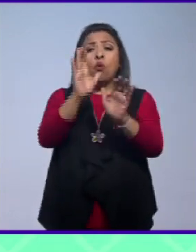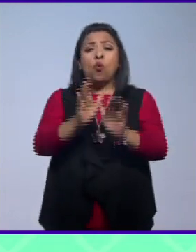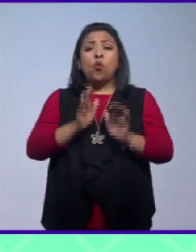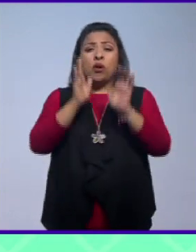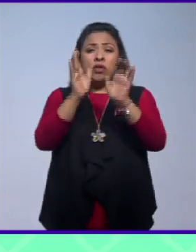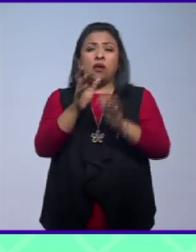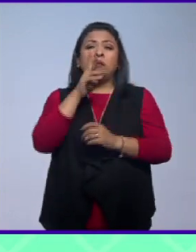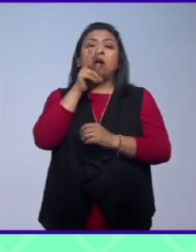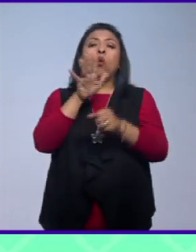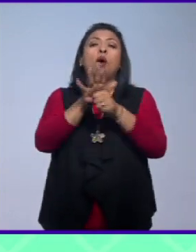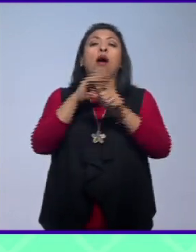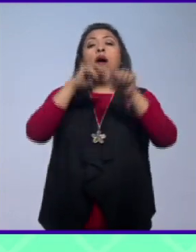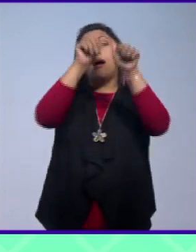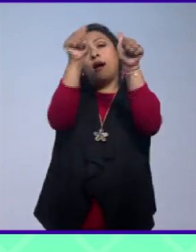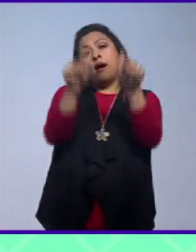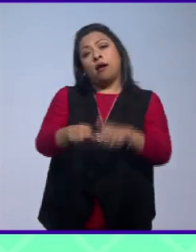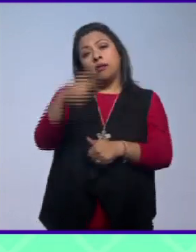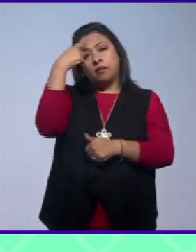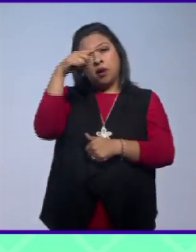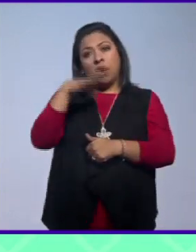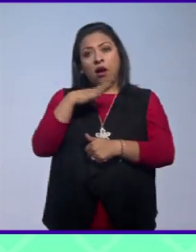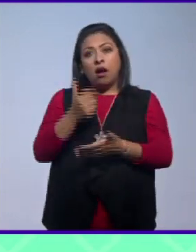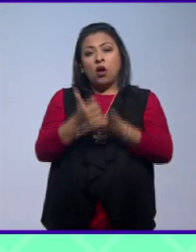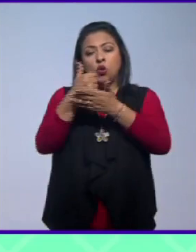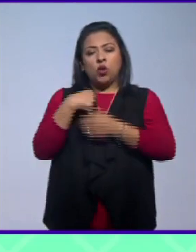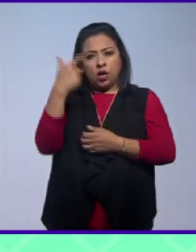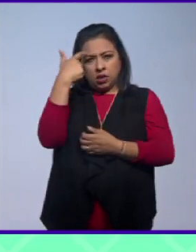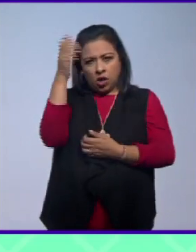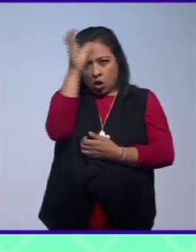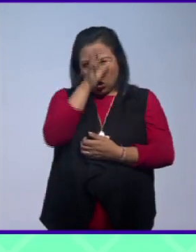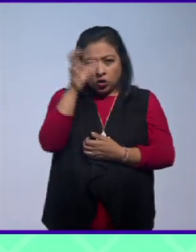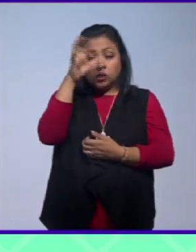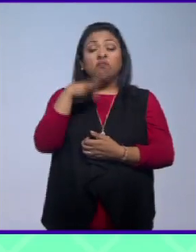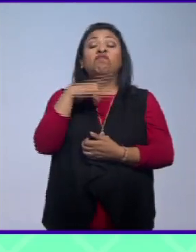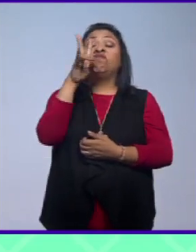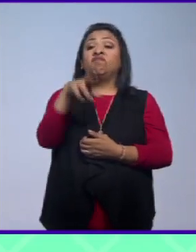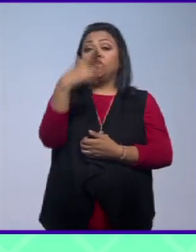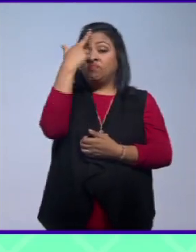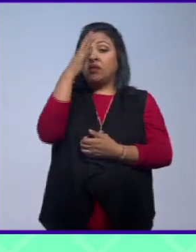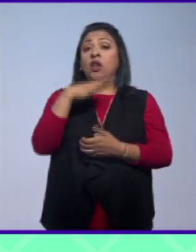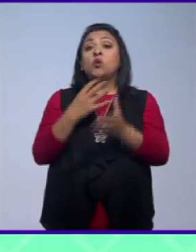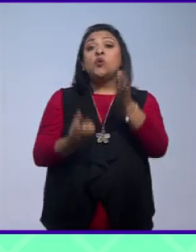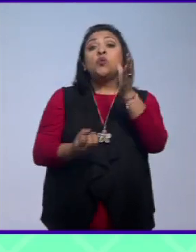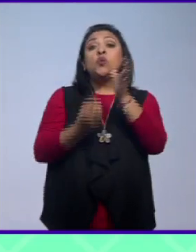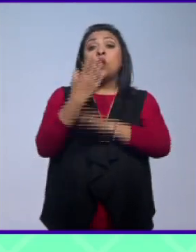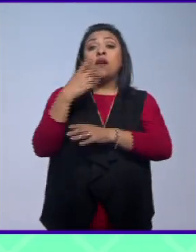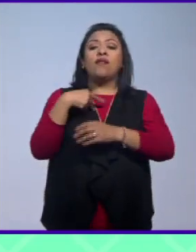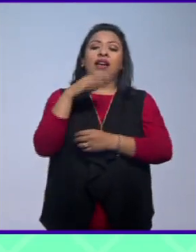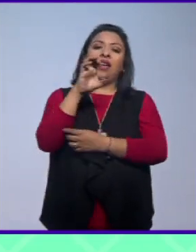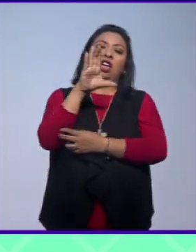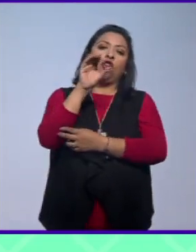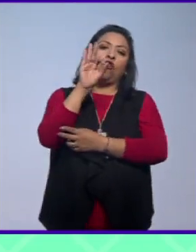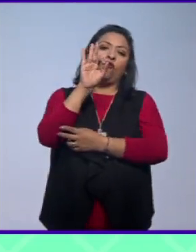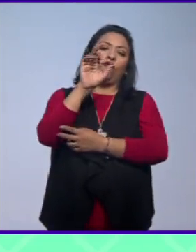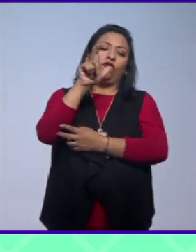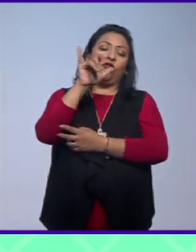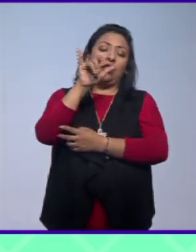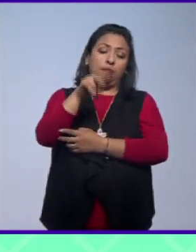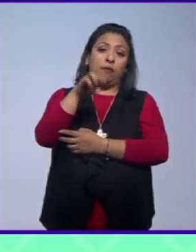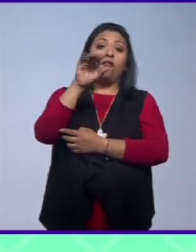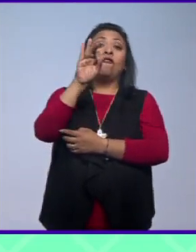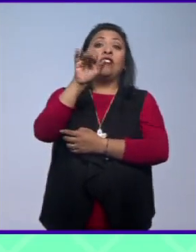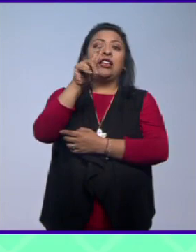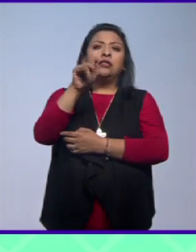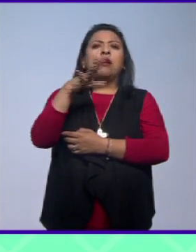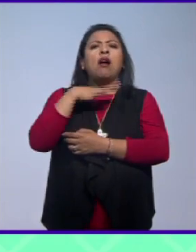que el arte para generar conciencia. Efectivamente, viene la nueva edición, la que es la número 8 de Ecofilm Fest, que nos trae